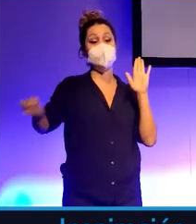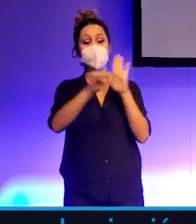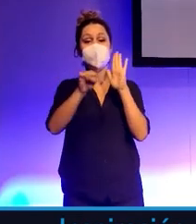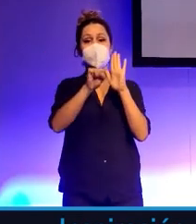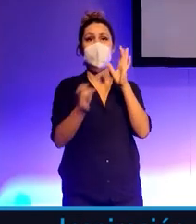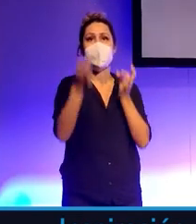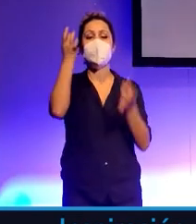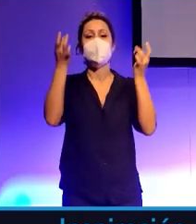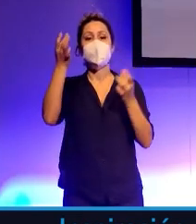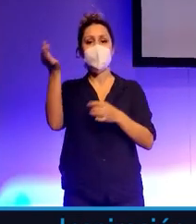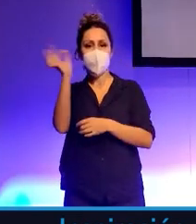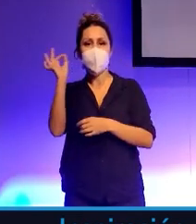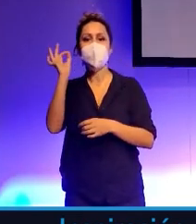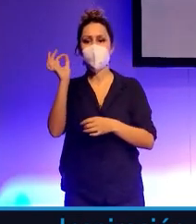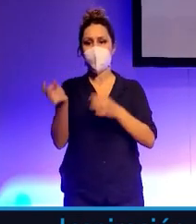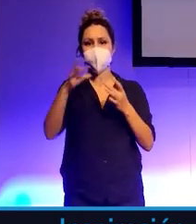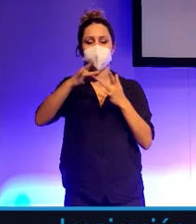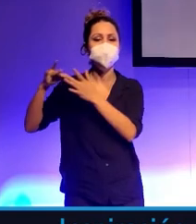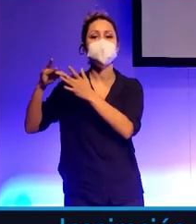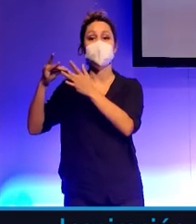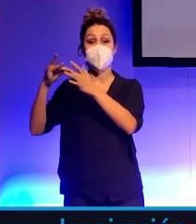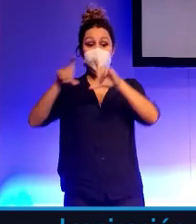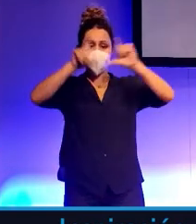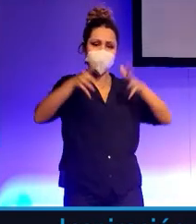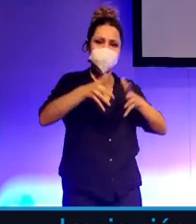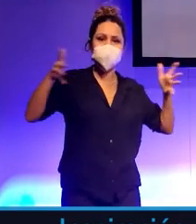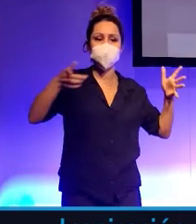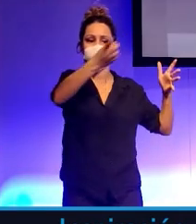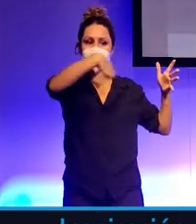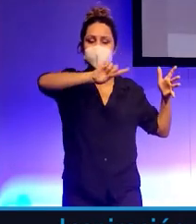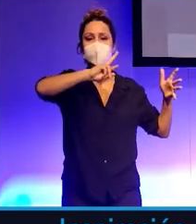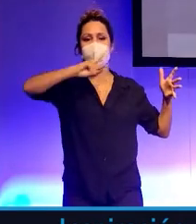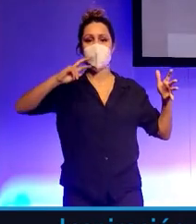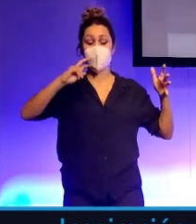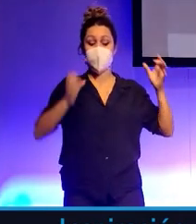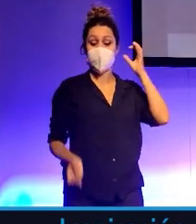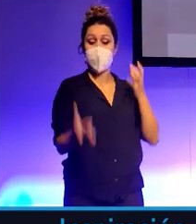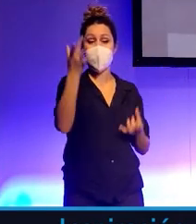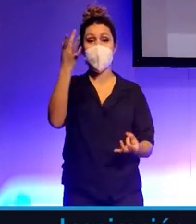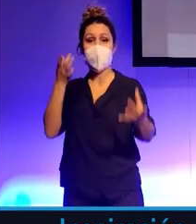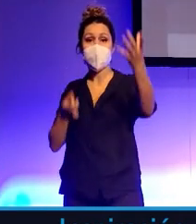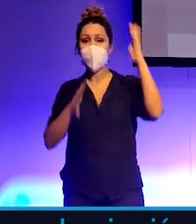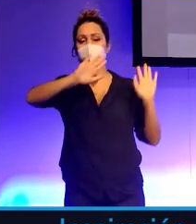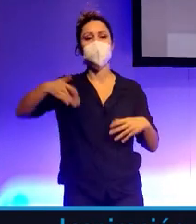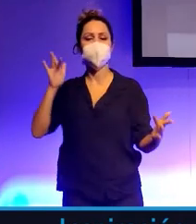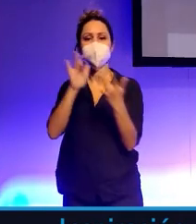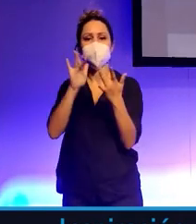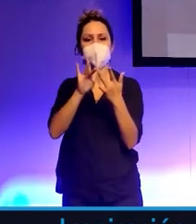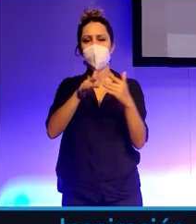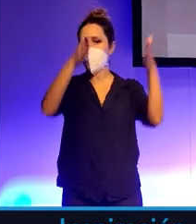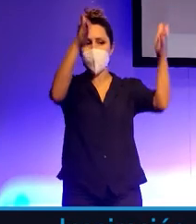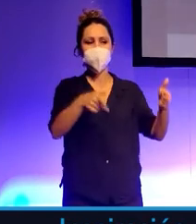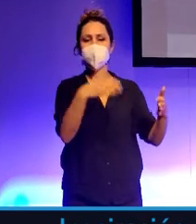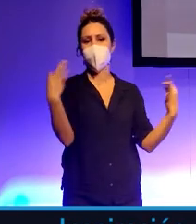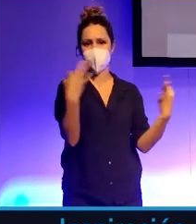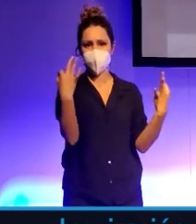emprendedores, startups, grandes compañías, están creando valor y conectando. ¿Qué es lo humano al final del día?